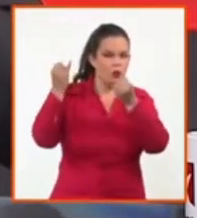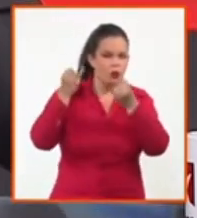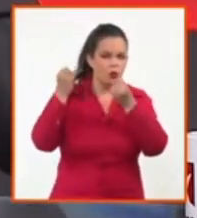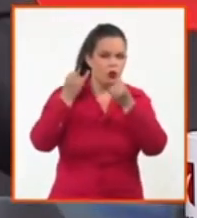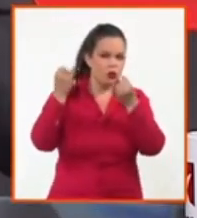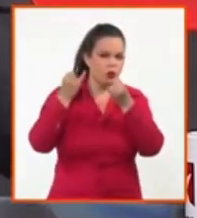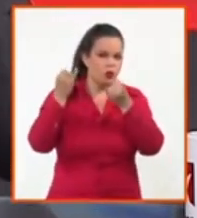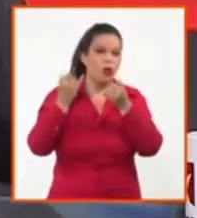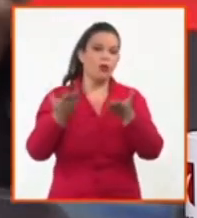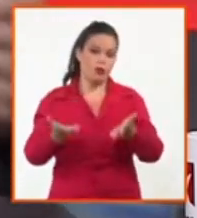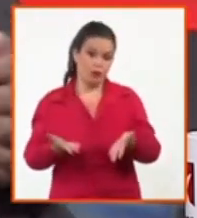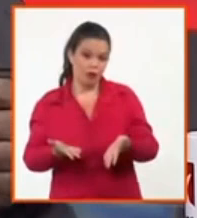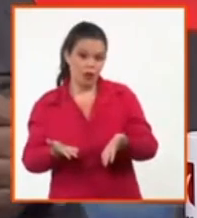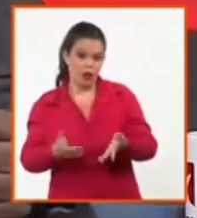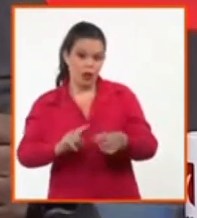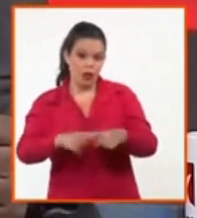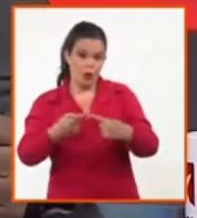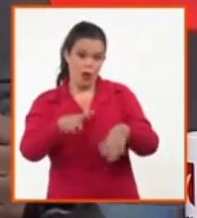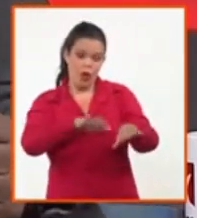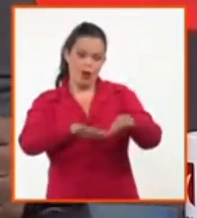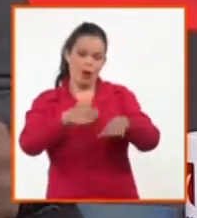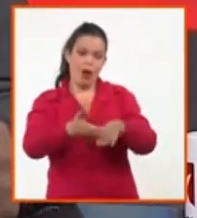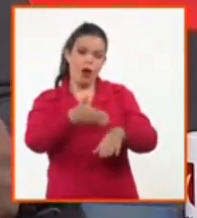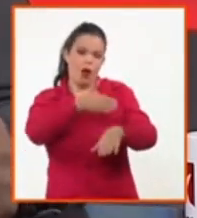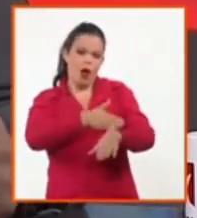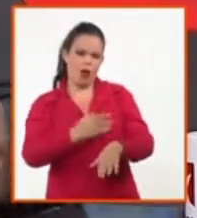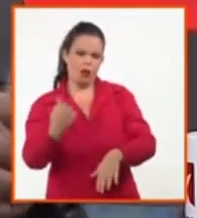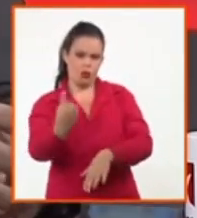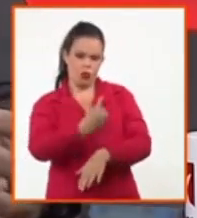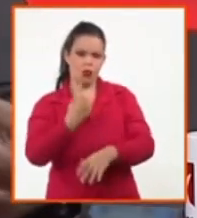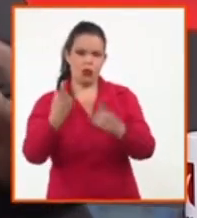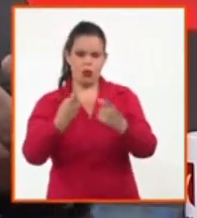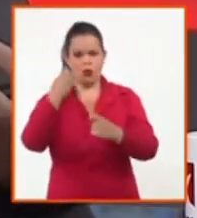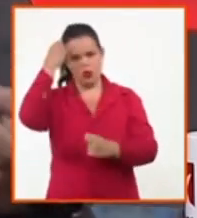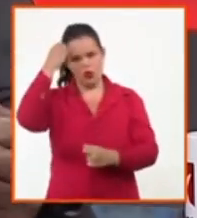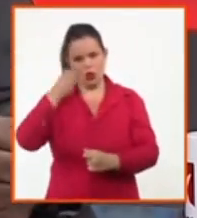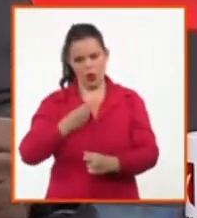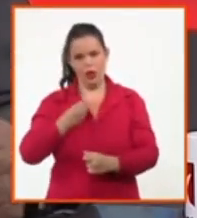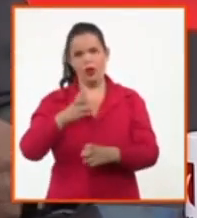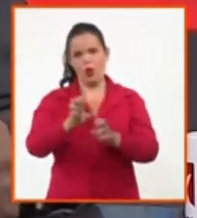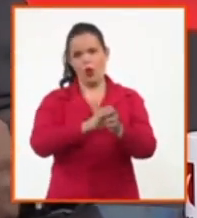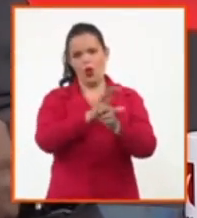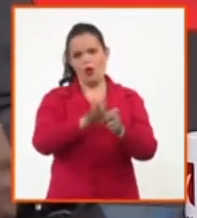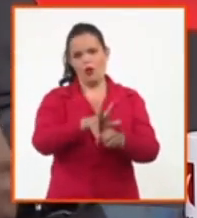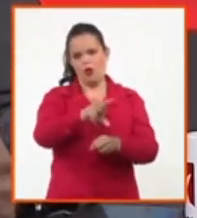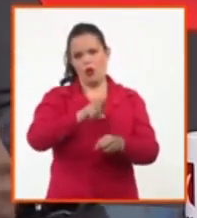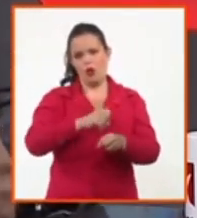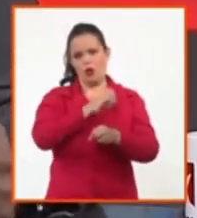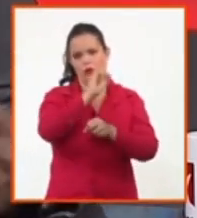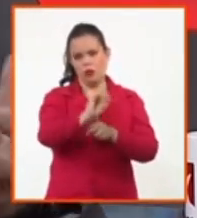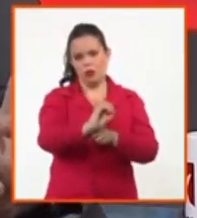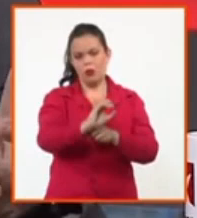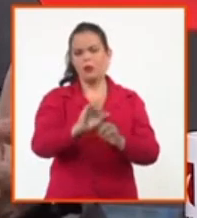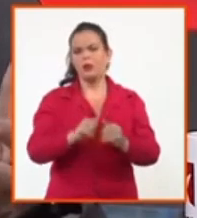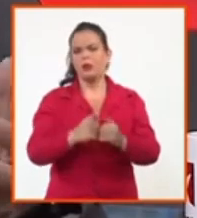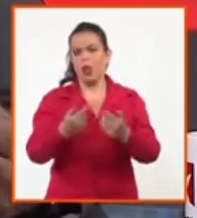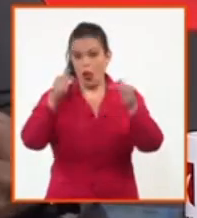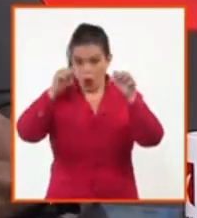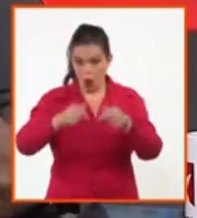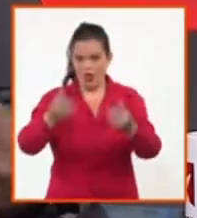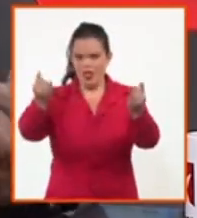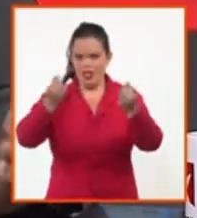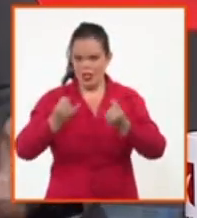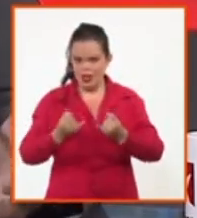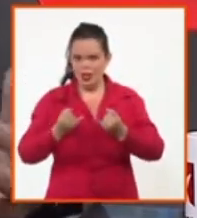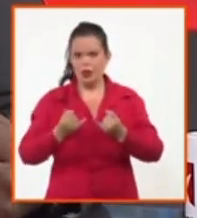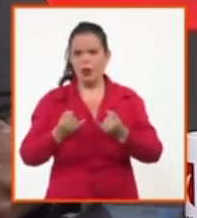seguir lo que está pasando con Omicron. Si hay una cosa clara hoy, si hay una información clara hoy, es que las